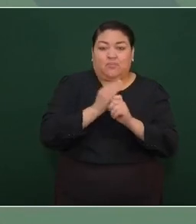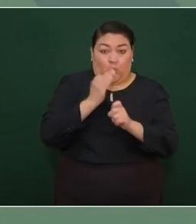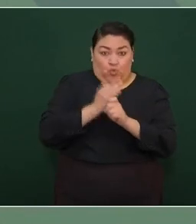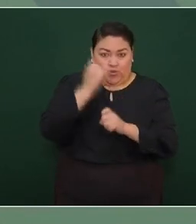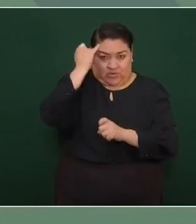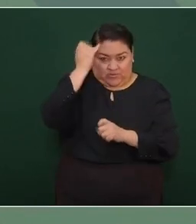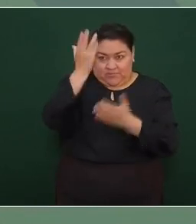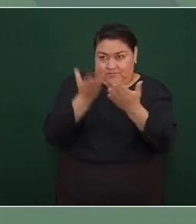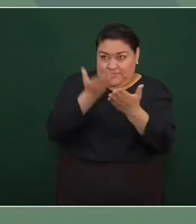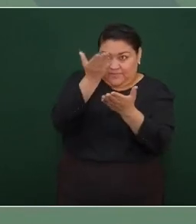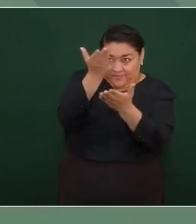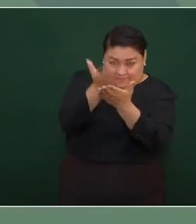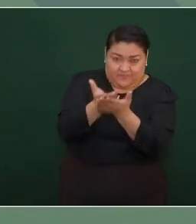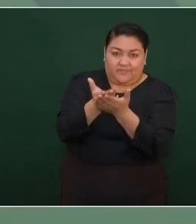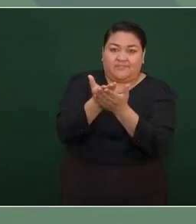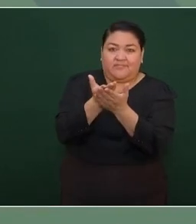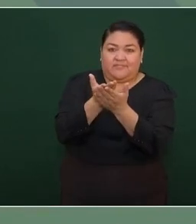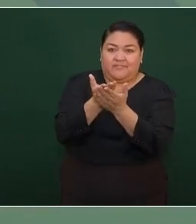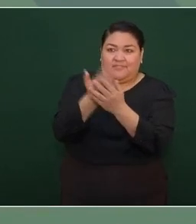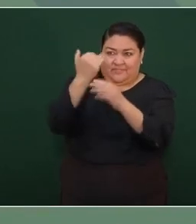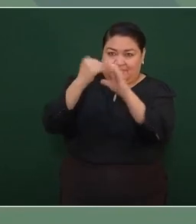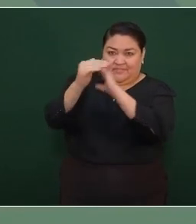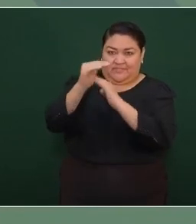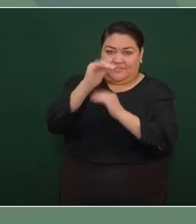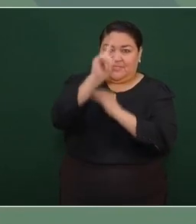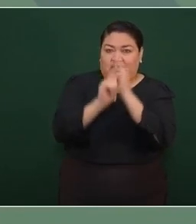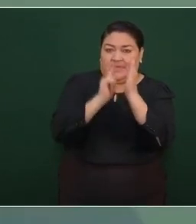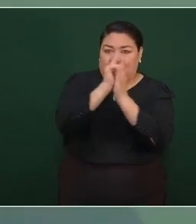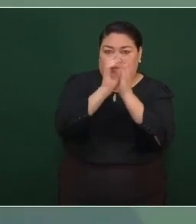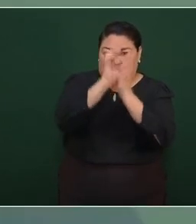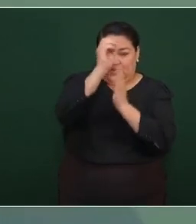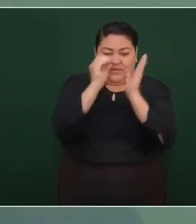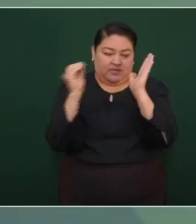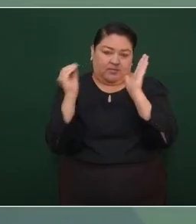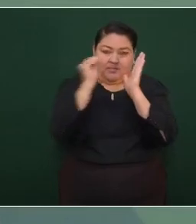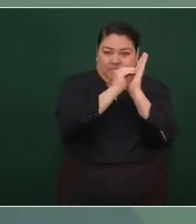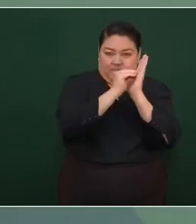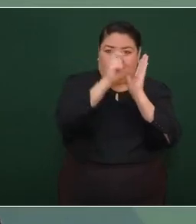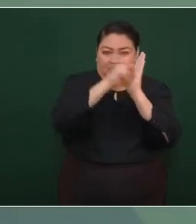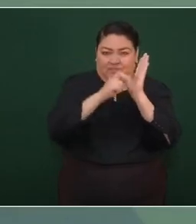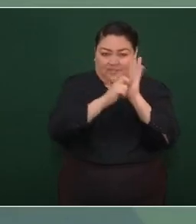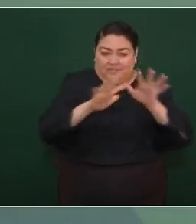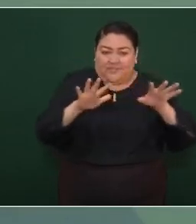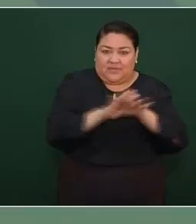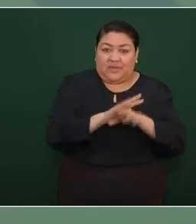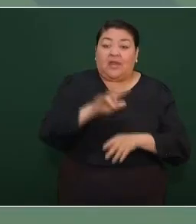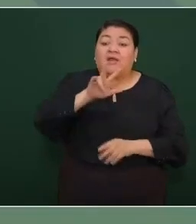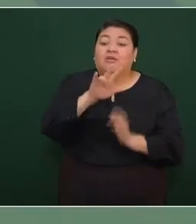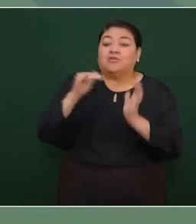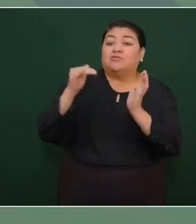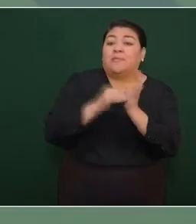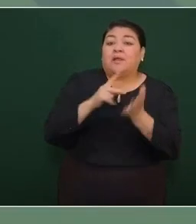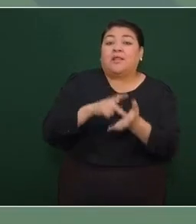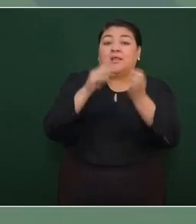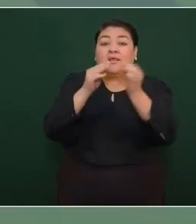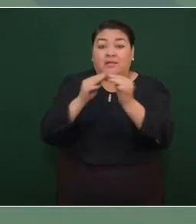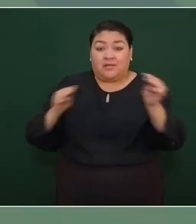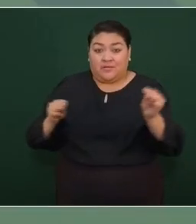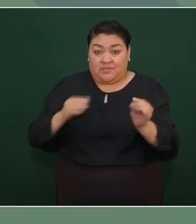iniciativa de reforma a la constitución para que esos 18 mil kilómetros